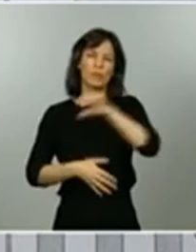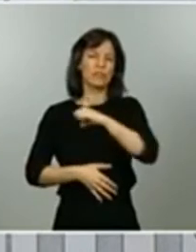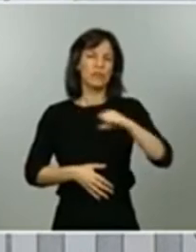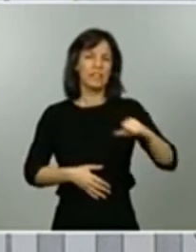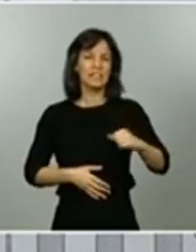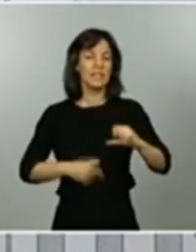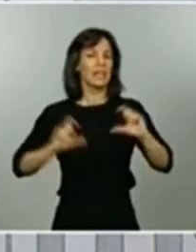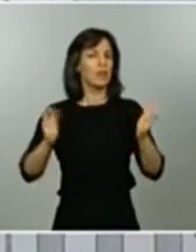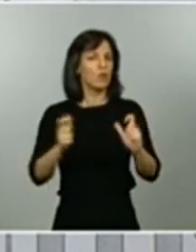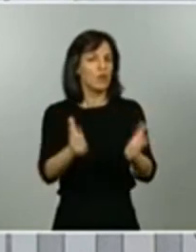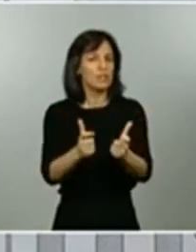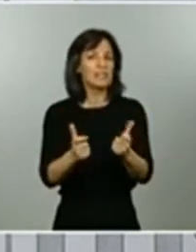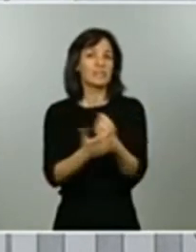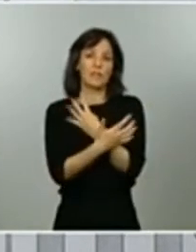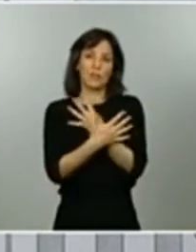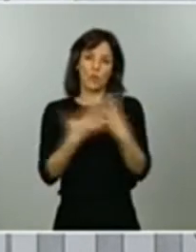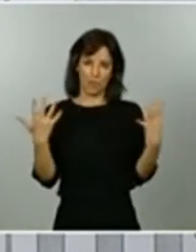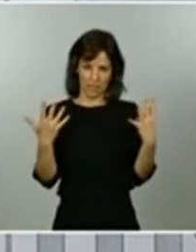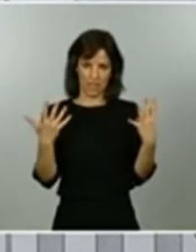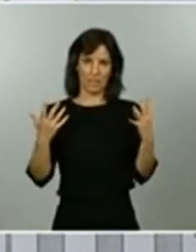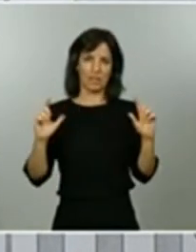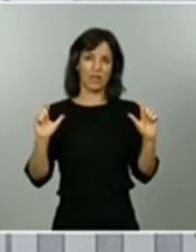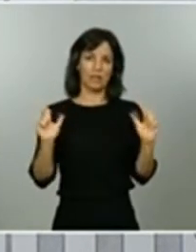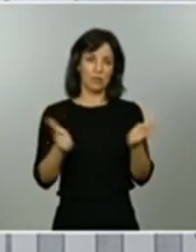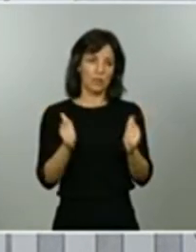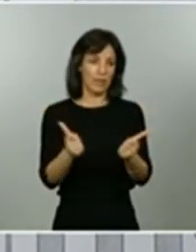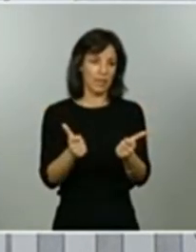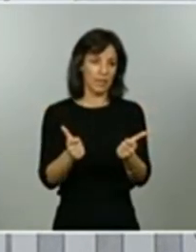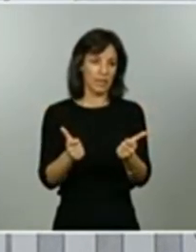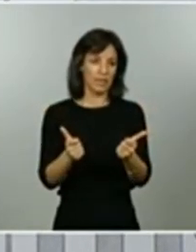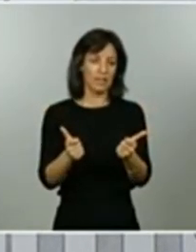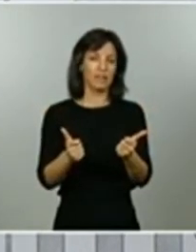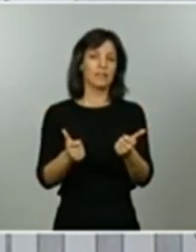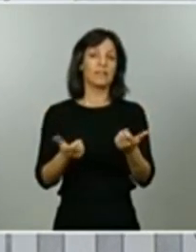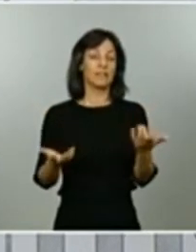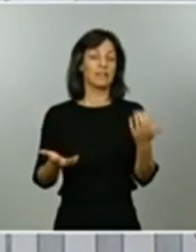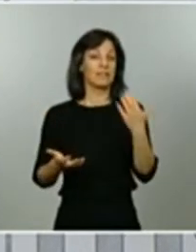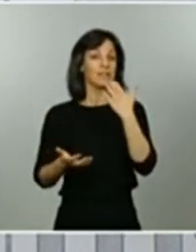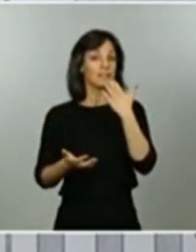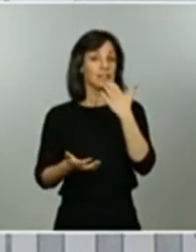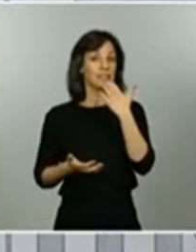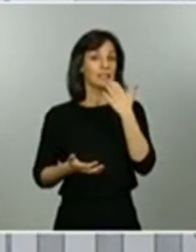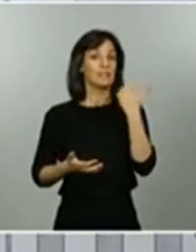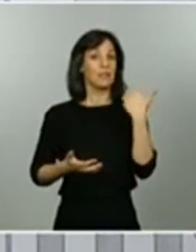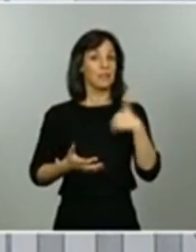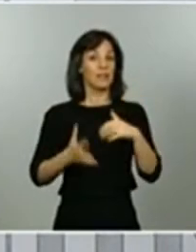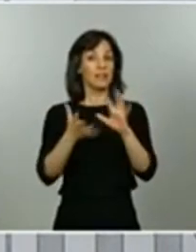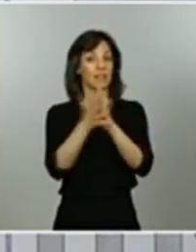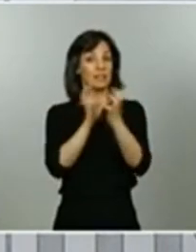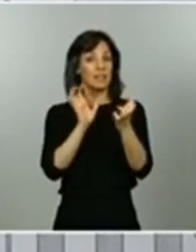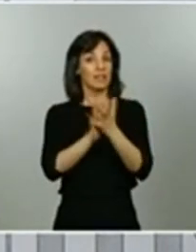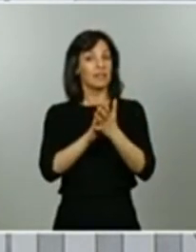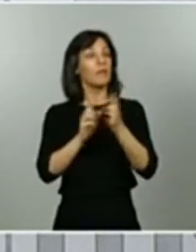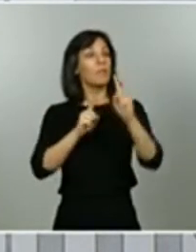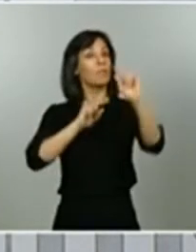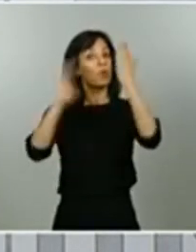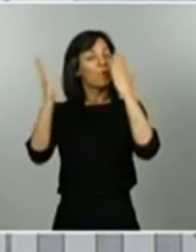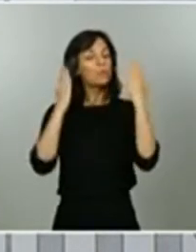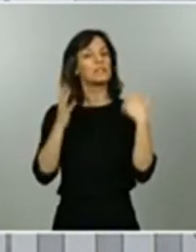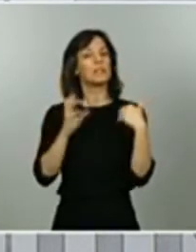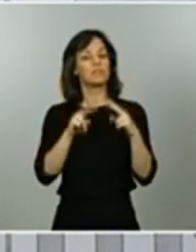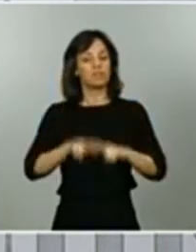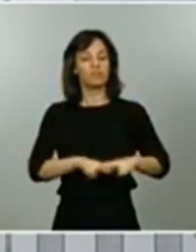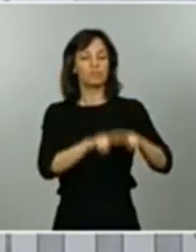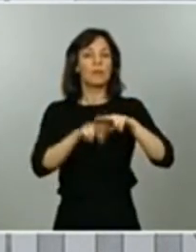ciudades autónomas de Ceuta y Melilla durante esta semana para evaluar también bilateralmente las propuestas que nos hacían en base a las valoraciones técnicas tanto